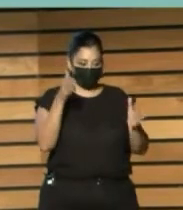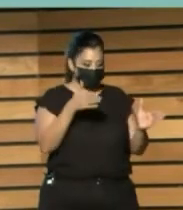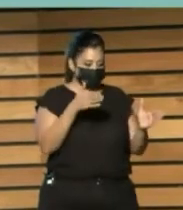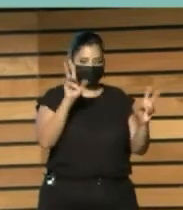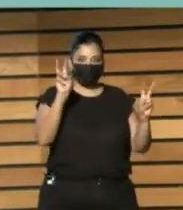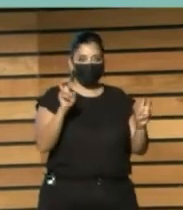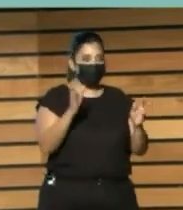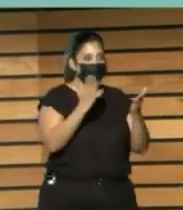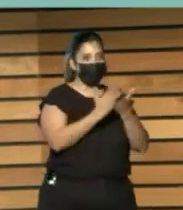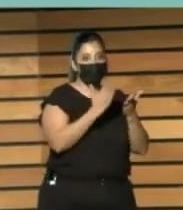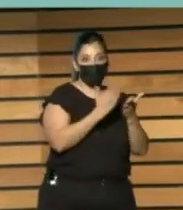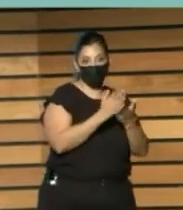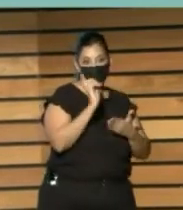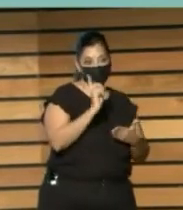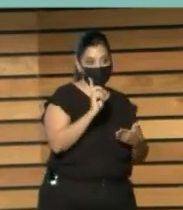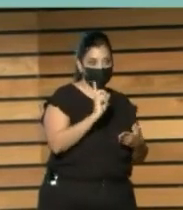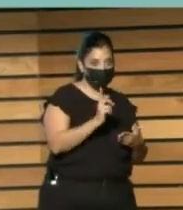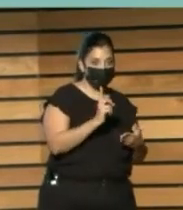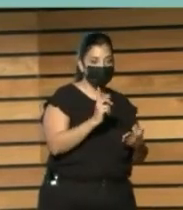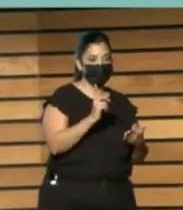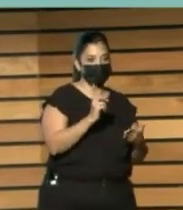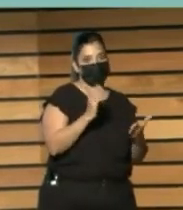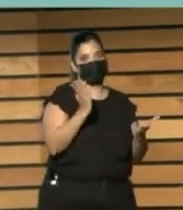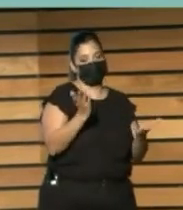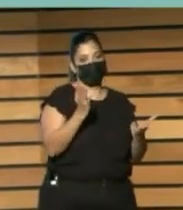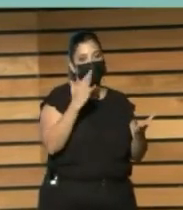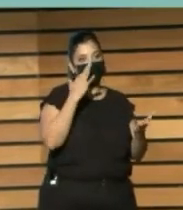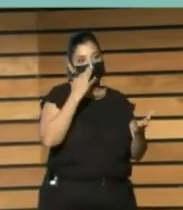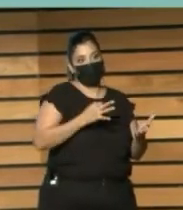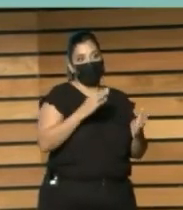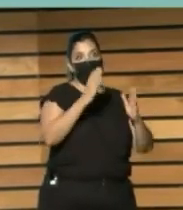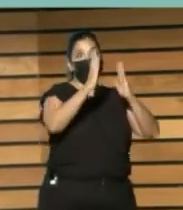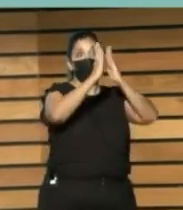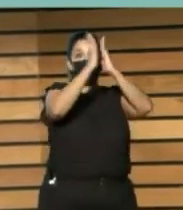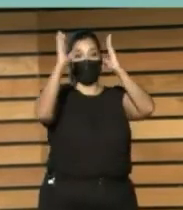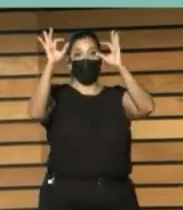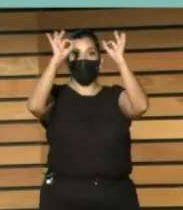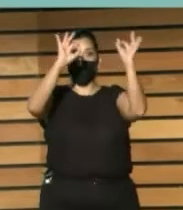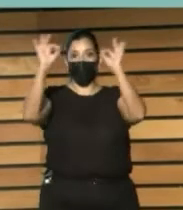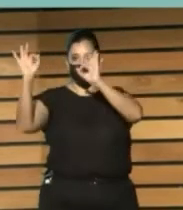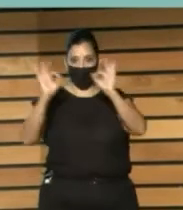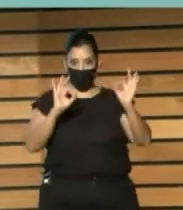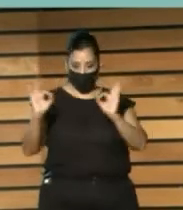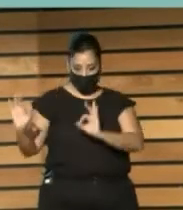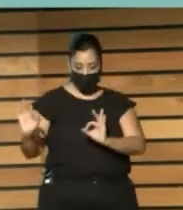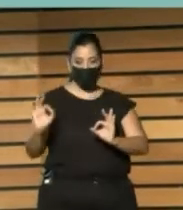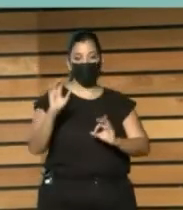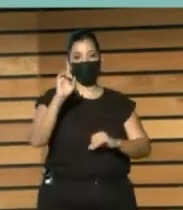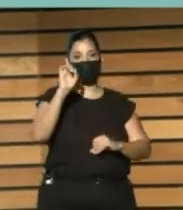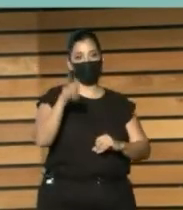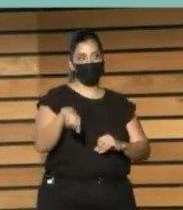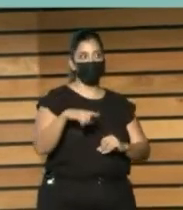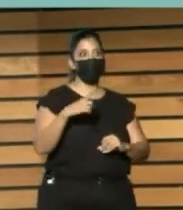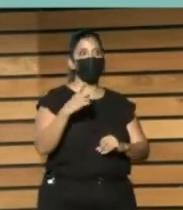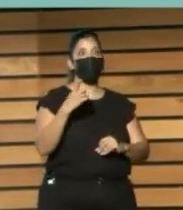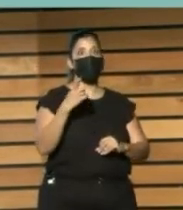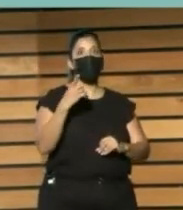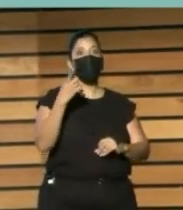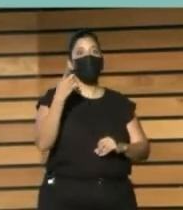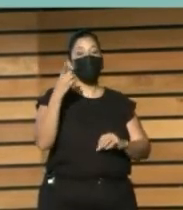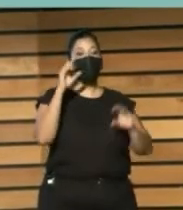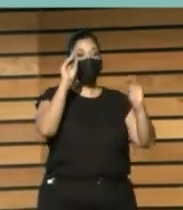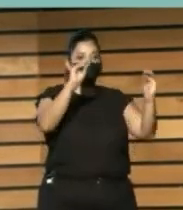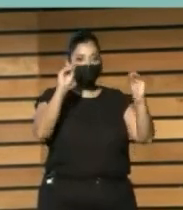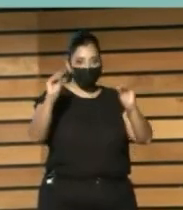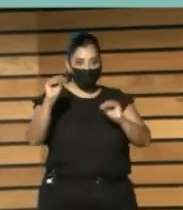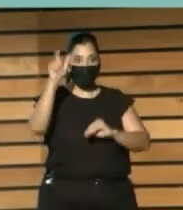educación En la biblioteca Estaba relacionada En cómo organizar La herramienta La formación La formación Para